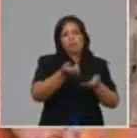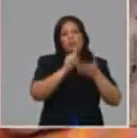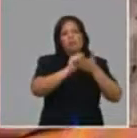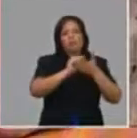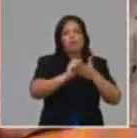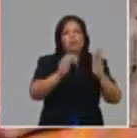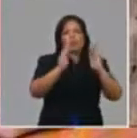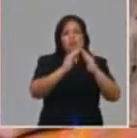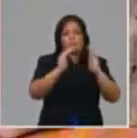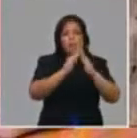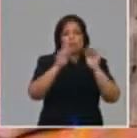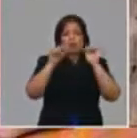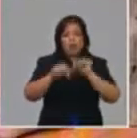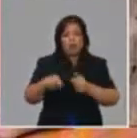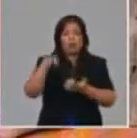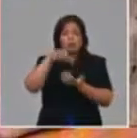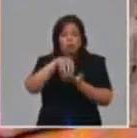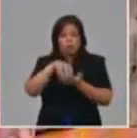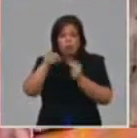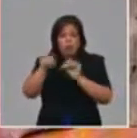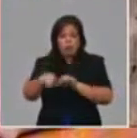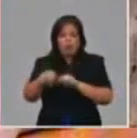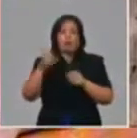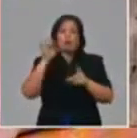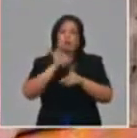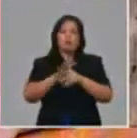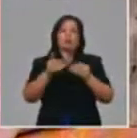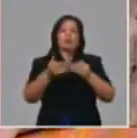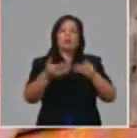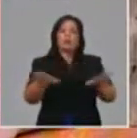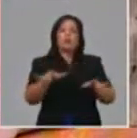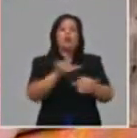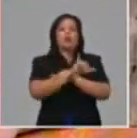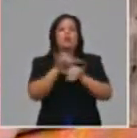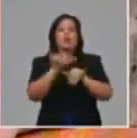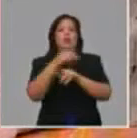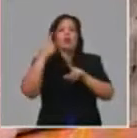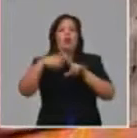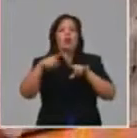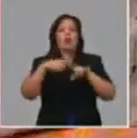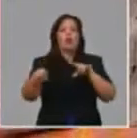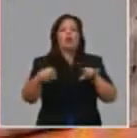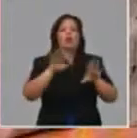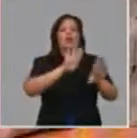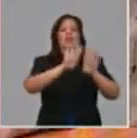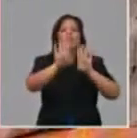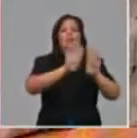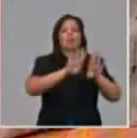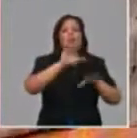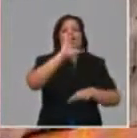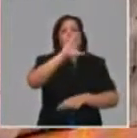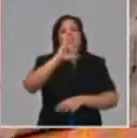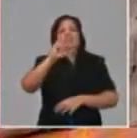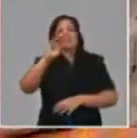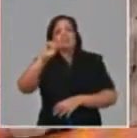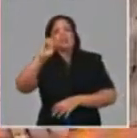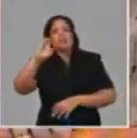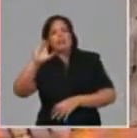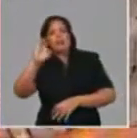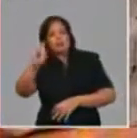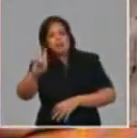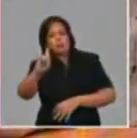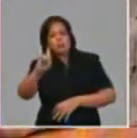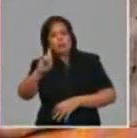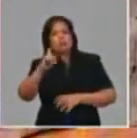estos mercados tienen una apertura y asimismo también las cadenas de tiendas, Cimex y Caribe, abrirán los